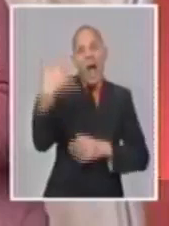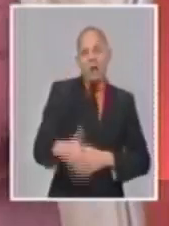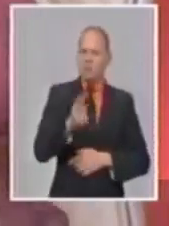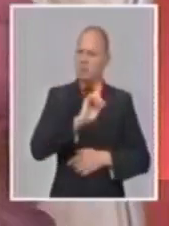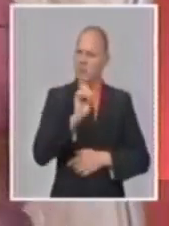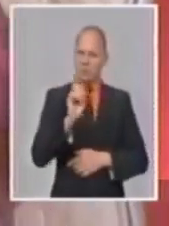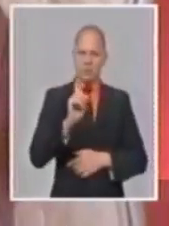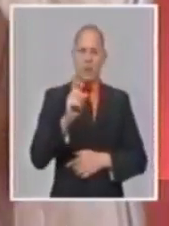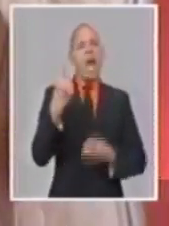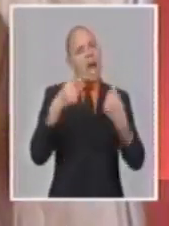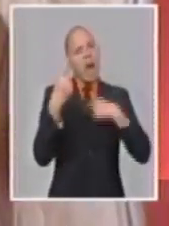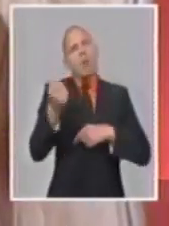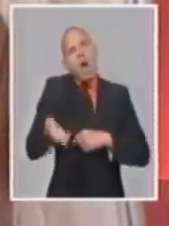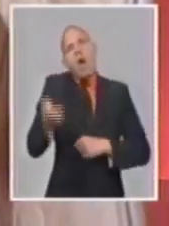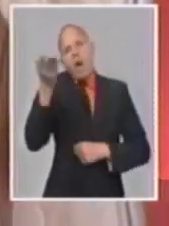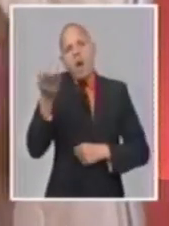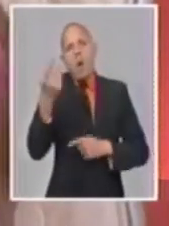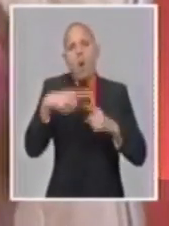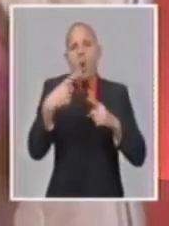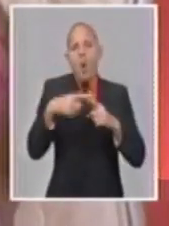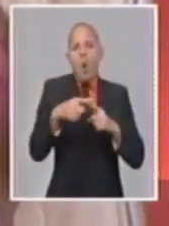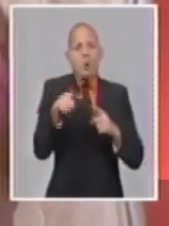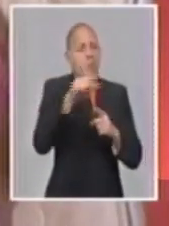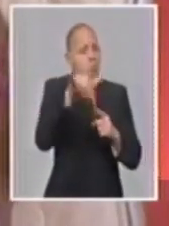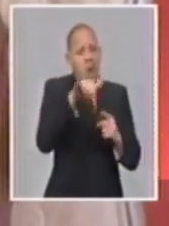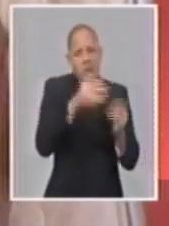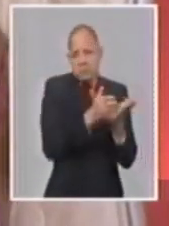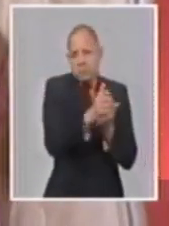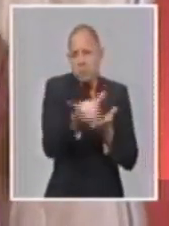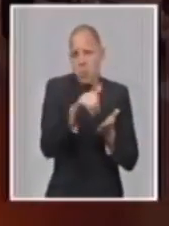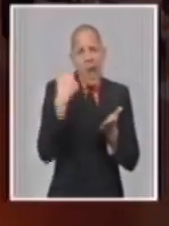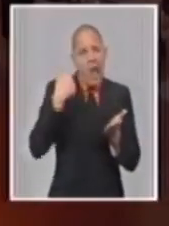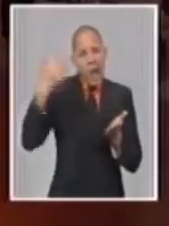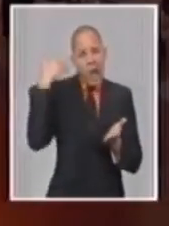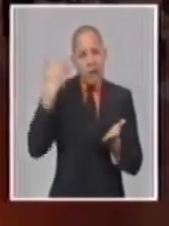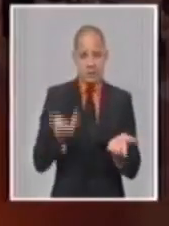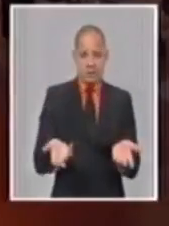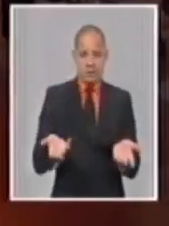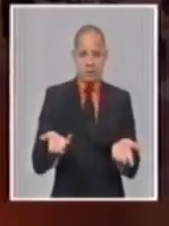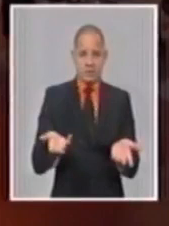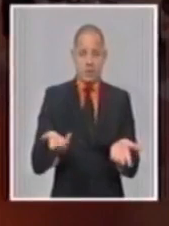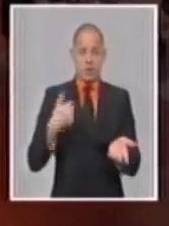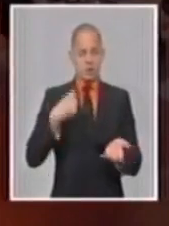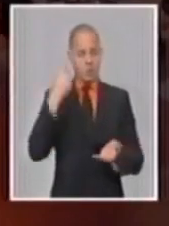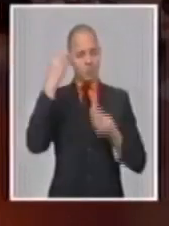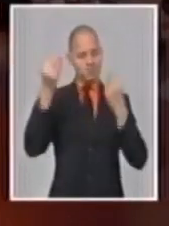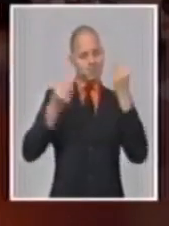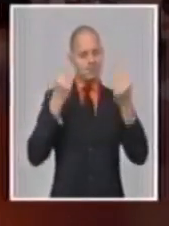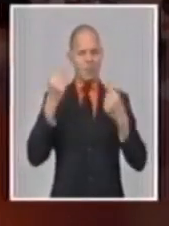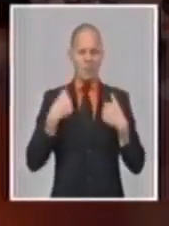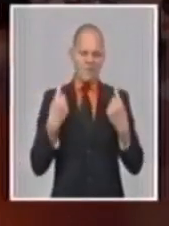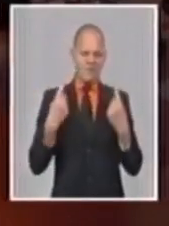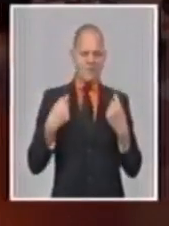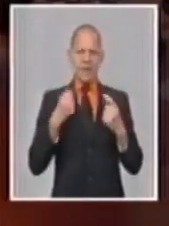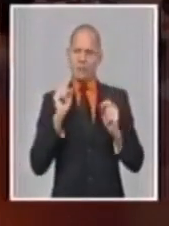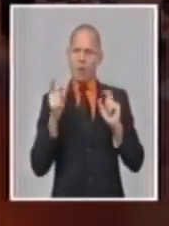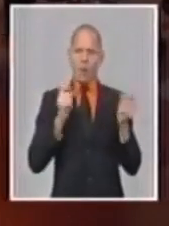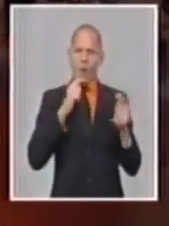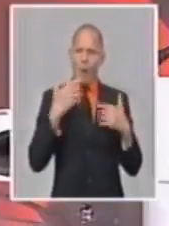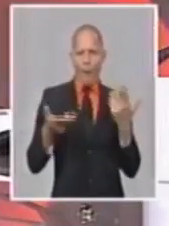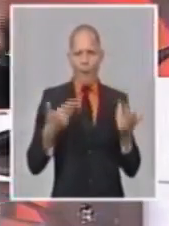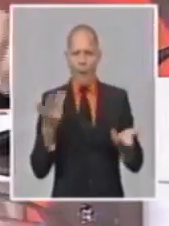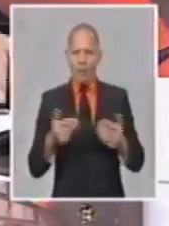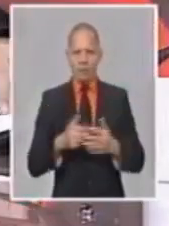necesito mantener para ir a satisfacer mis necesidades principales y vitales de vida?